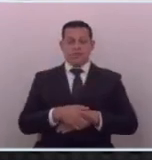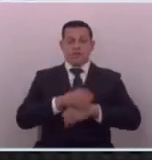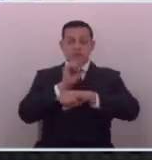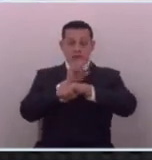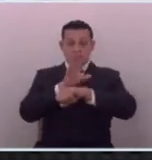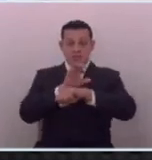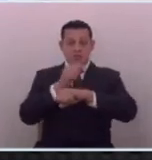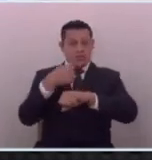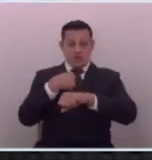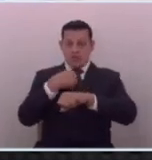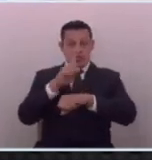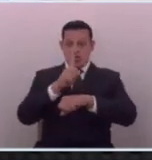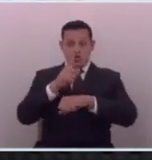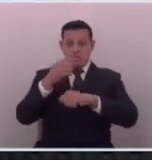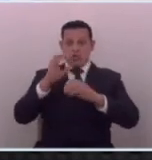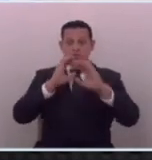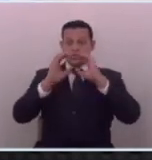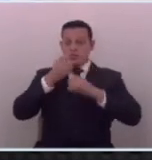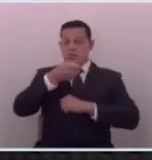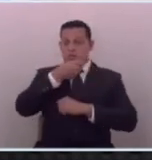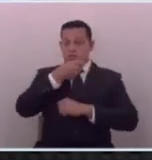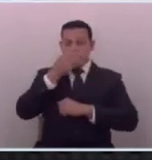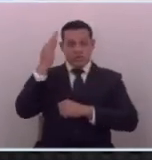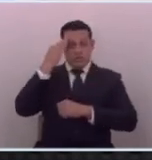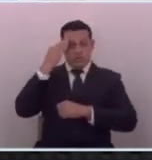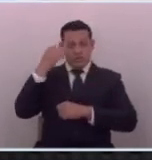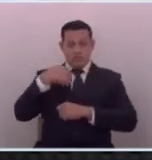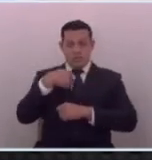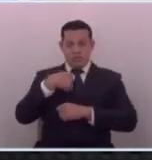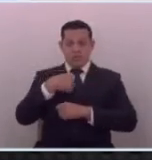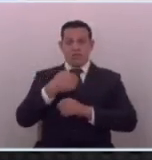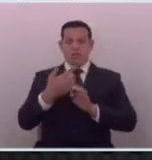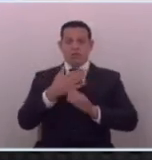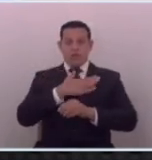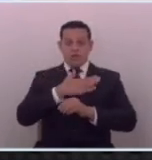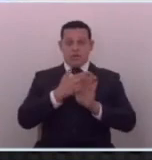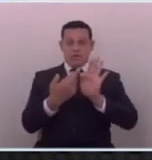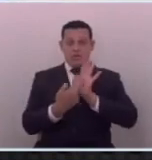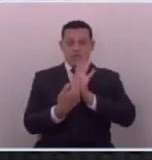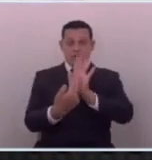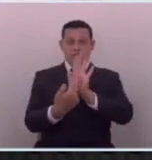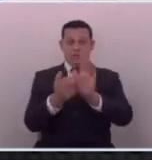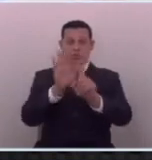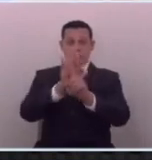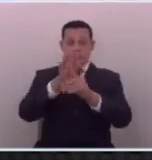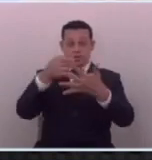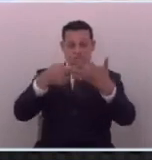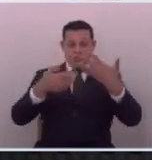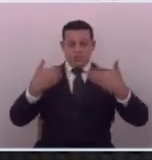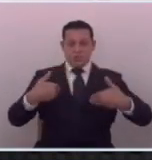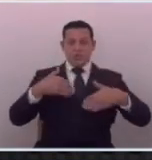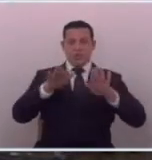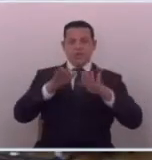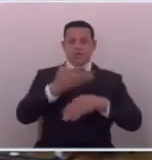diciéndole que aunque yo ya no soy periodista sepan que en mí tienen un representante para defender los derechos gracias presidente